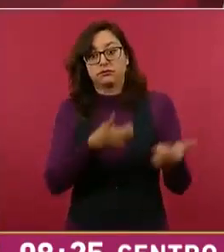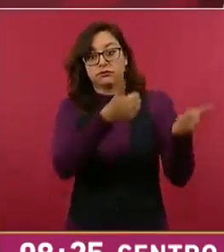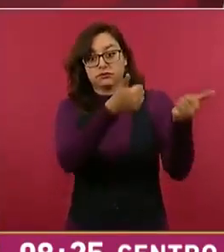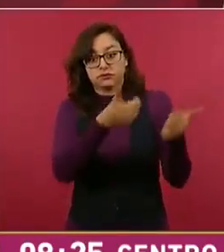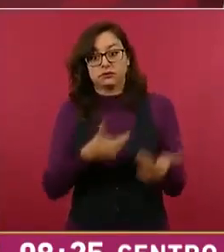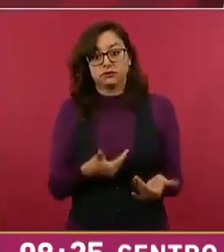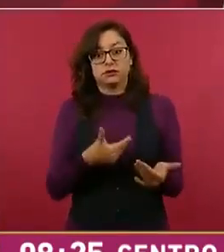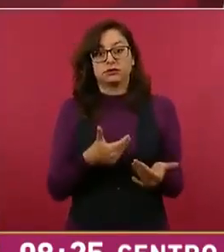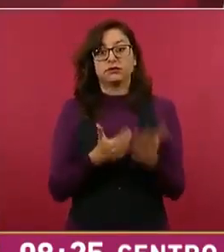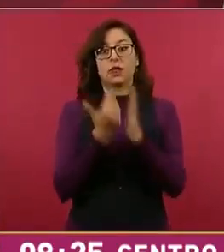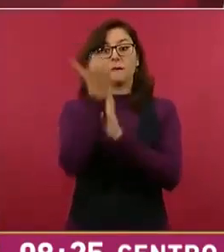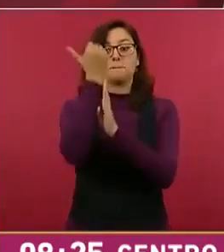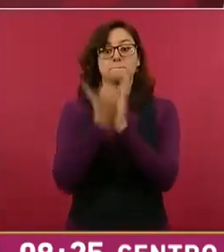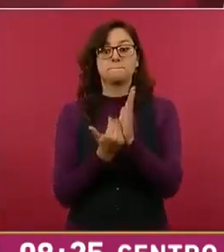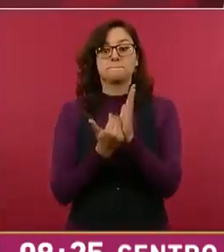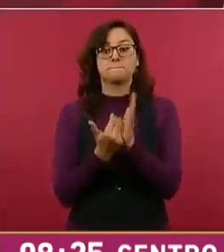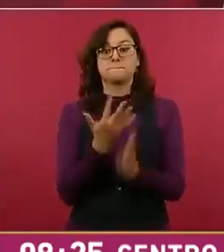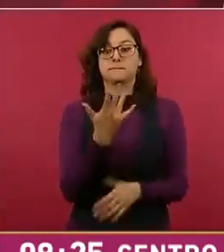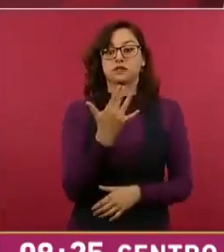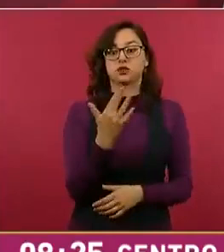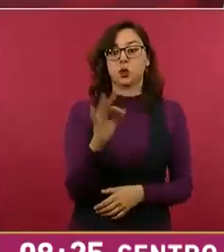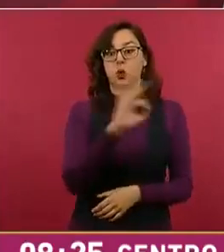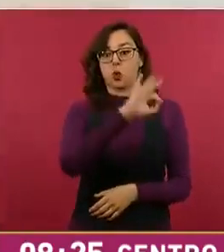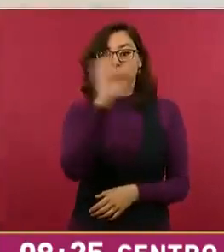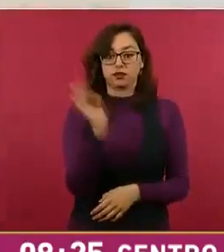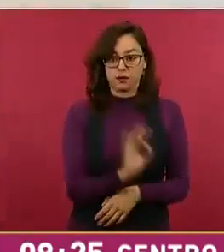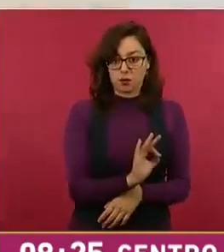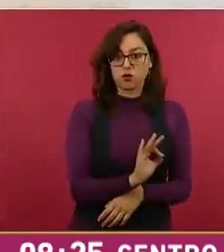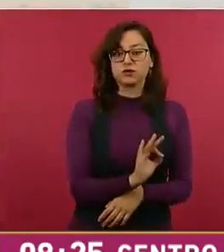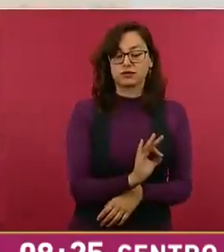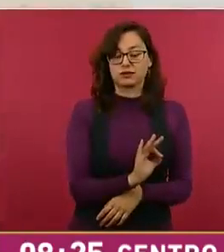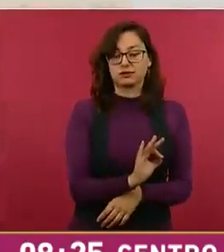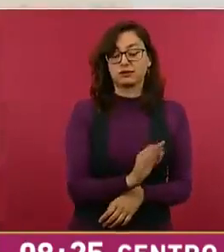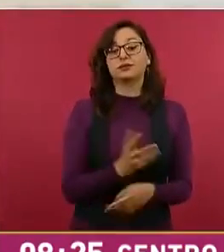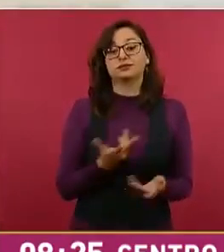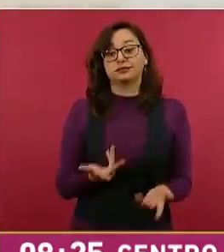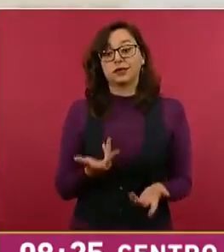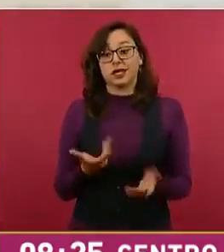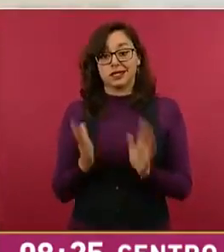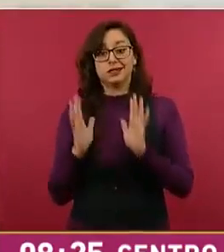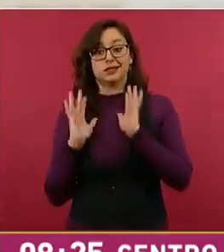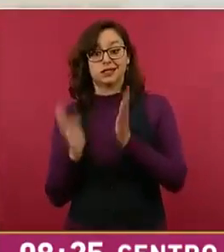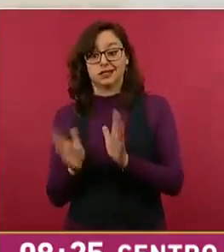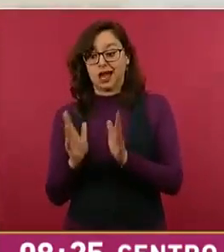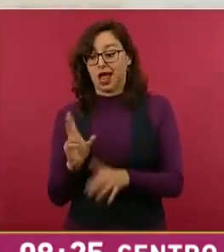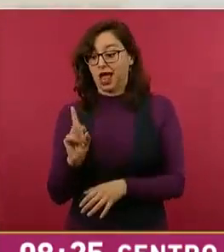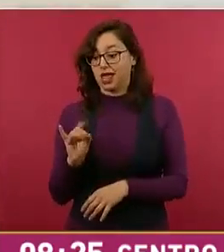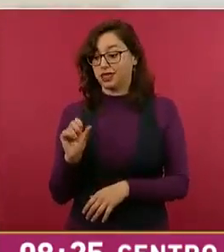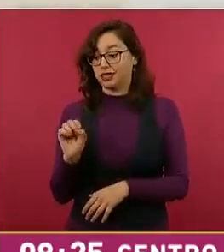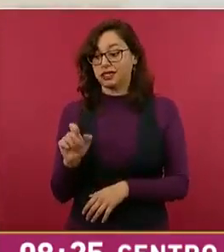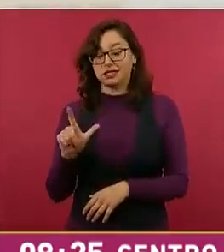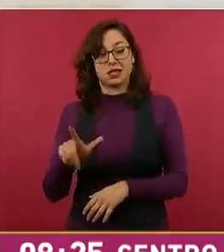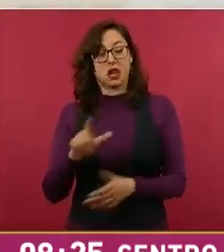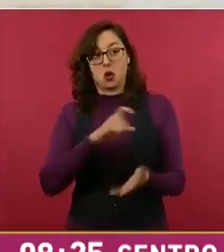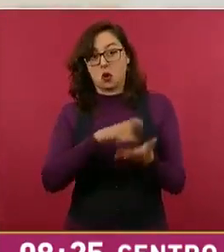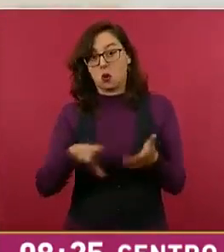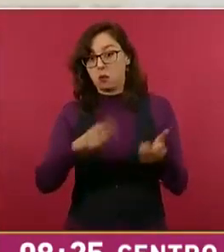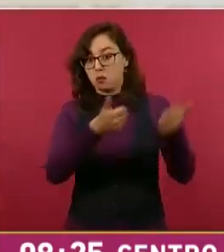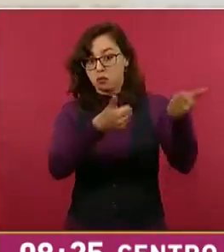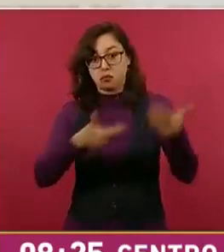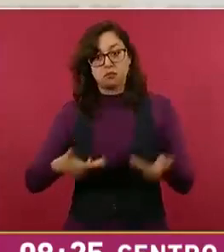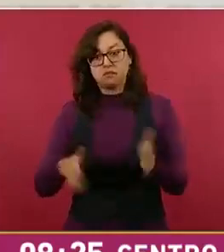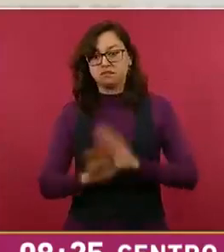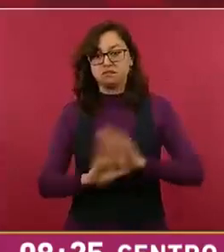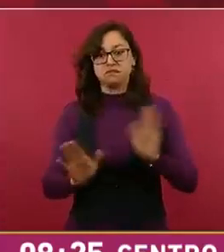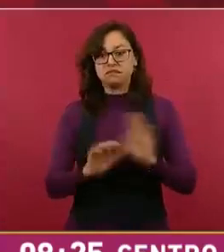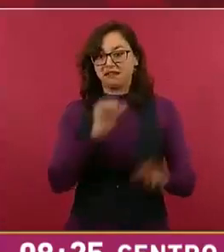la compra de la refinería de Deer Park, somos autosuficientes en diésel. Y